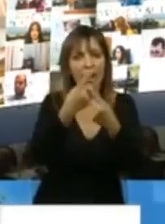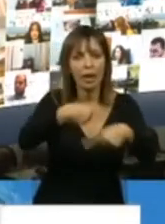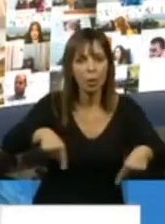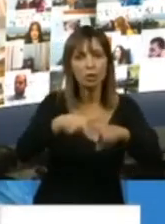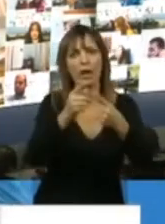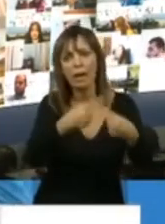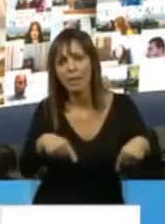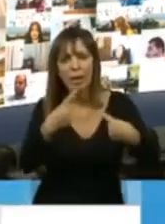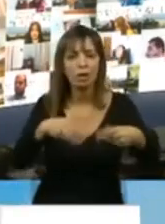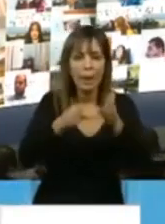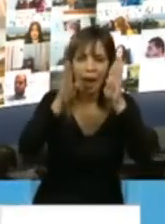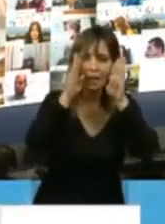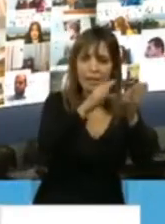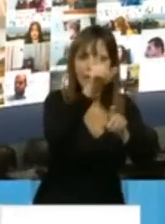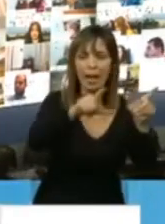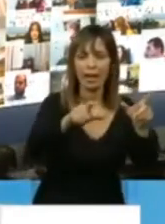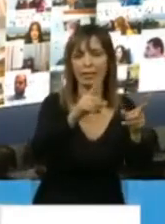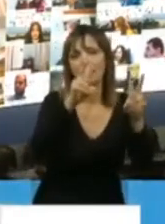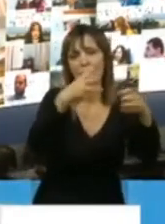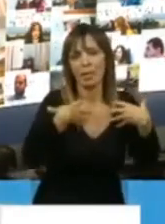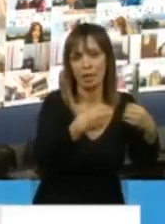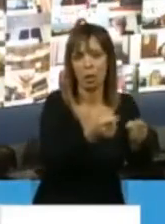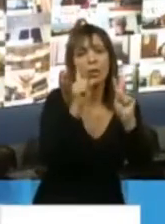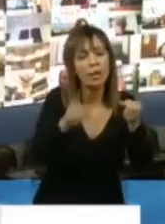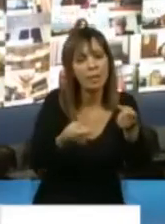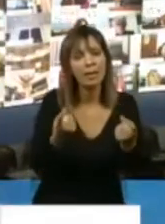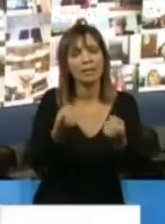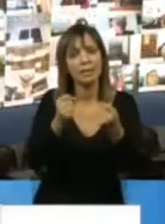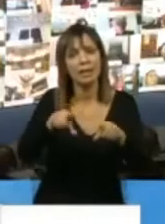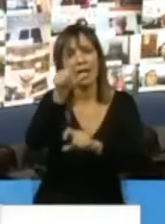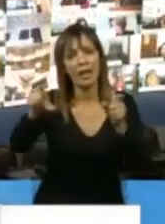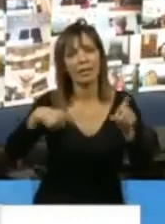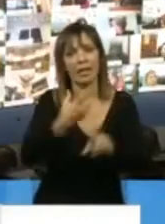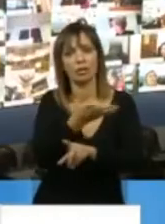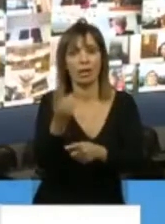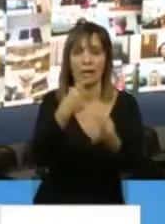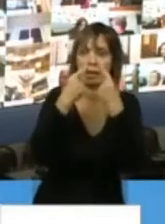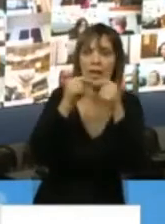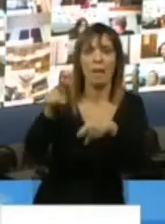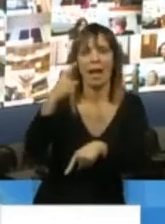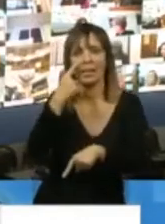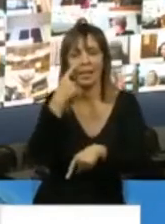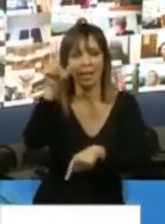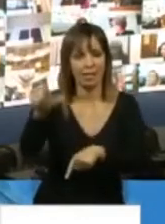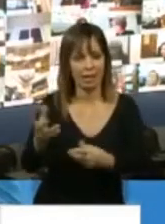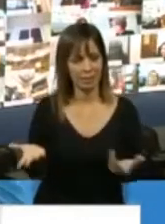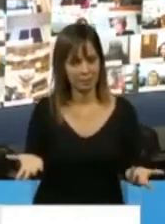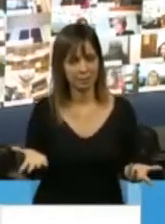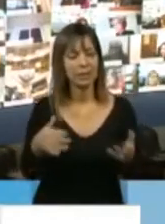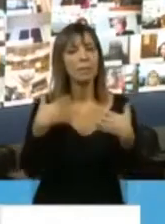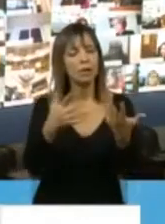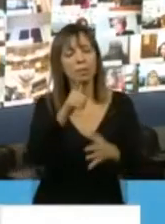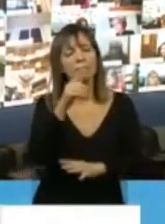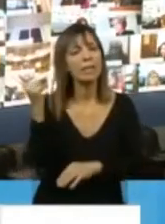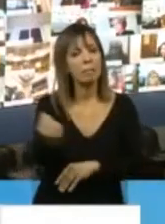de salud pero también para hacer frente a las mayores demandas sociales que el vecino lo reclama el intendente. Por lo tanto, me parece